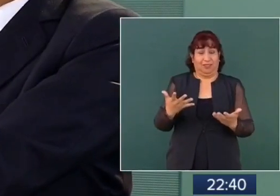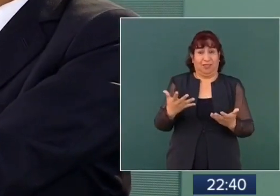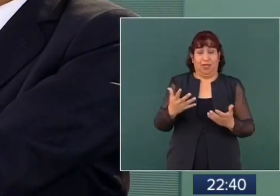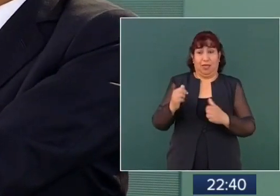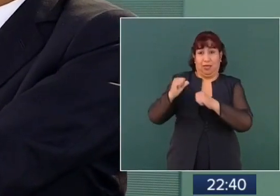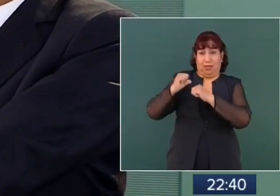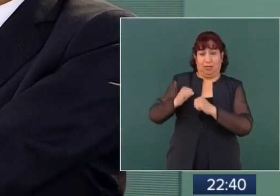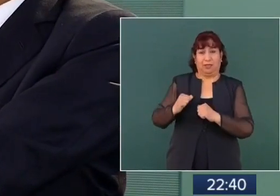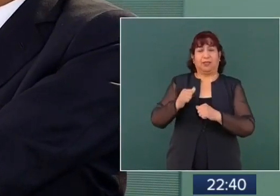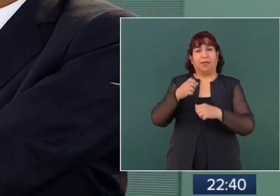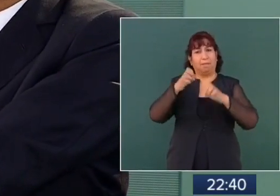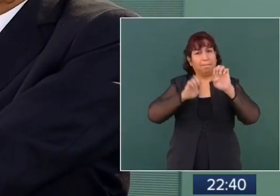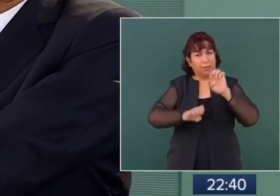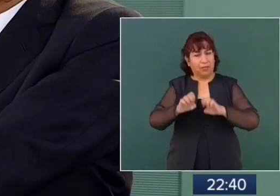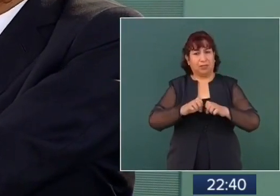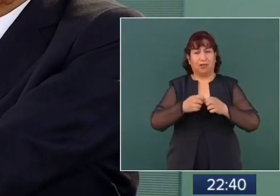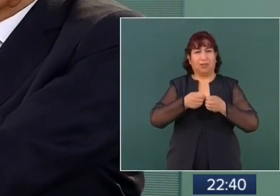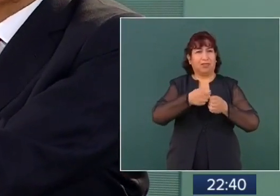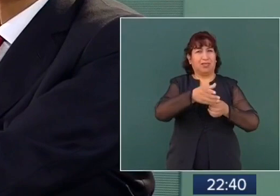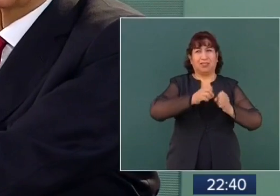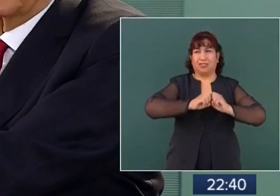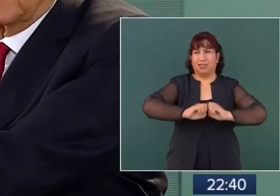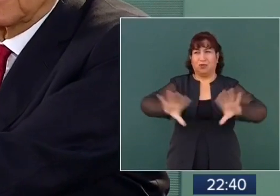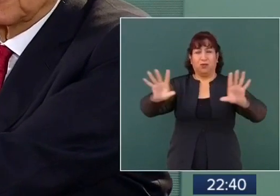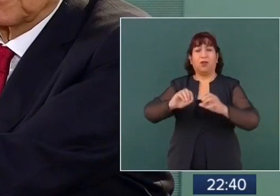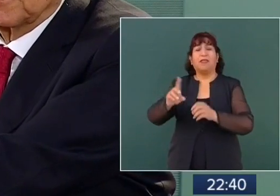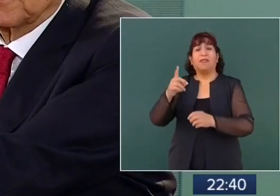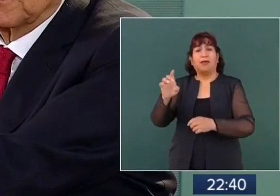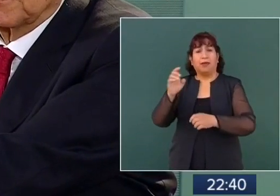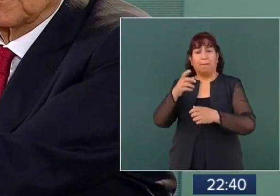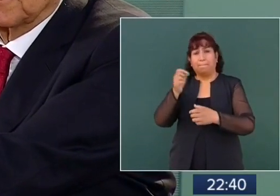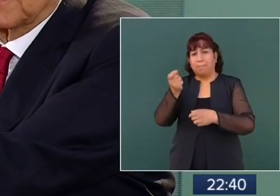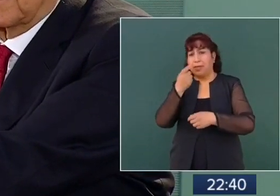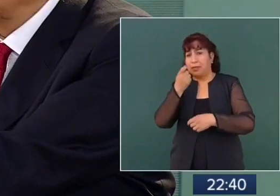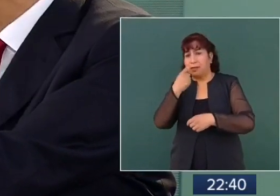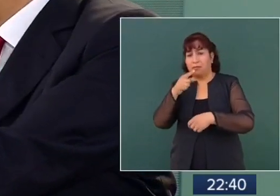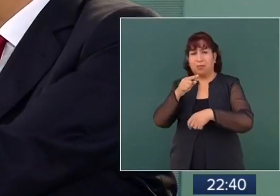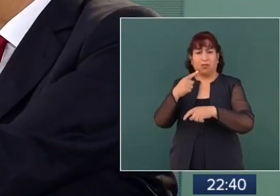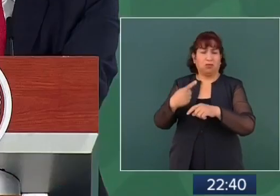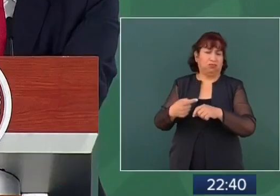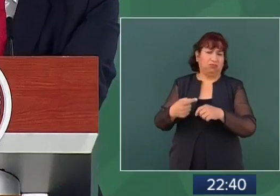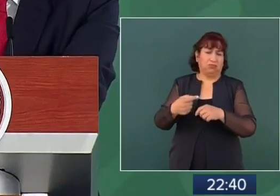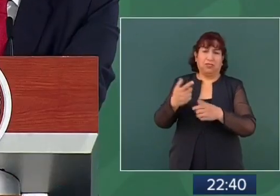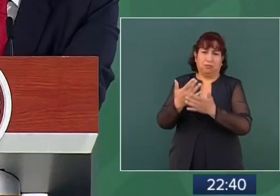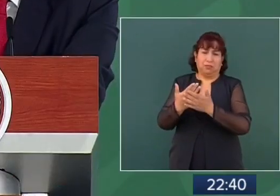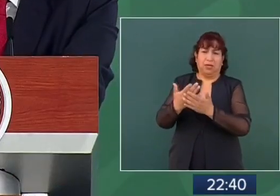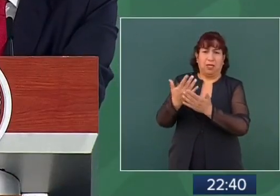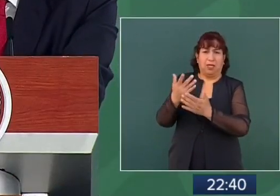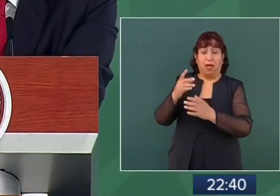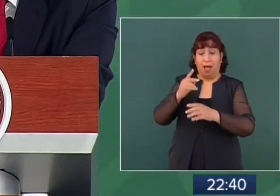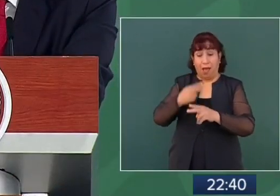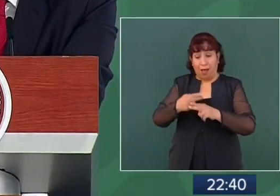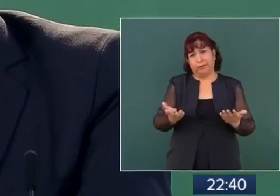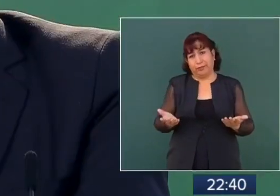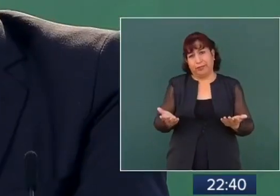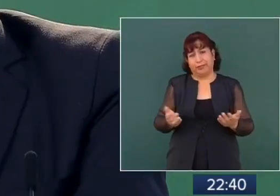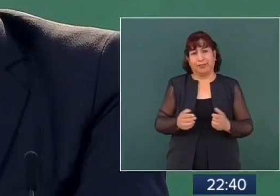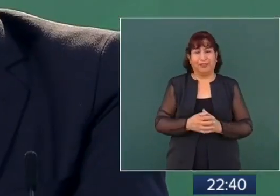la empresa distribuidora de los medicamentos, que esperara a que se aclarara este asunto.